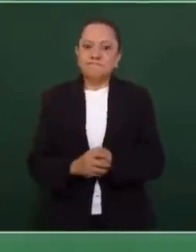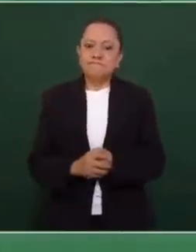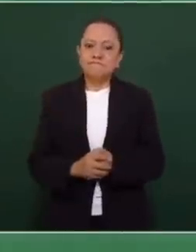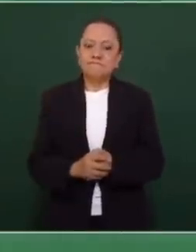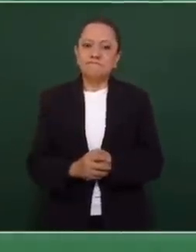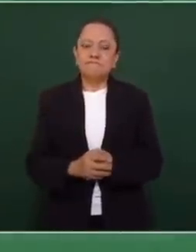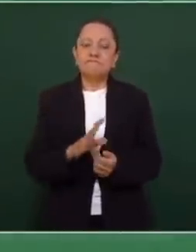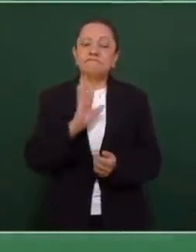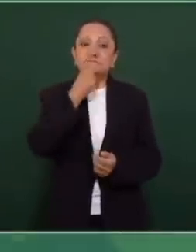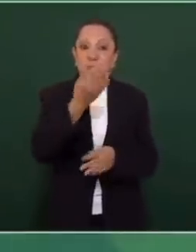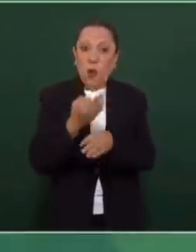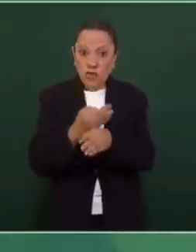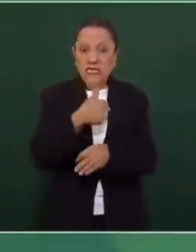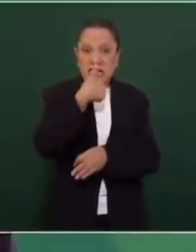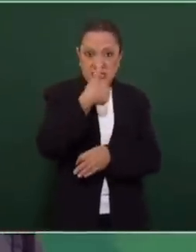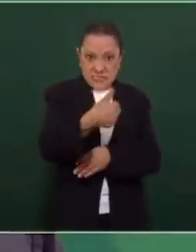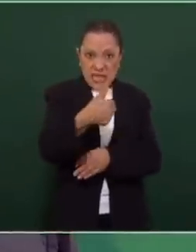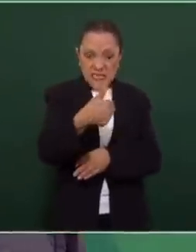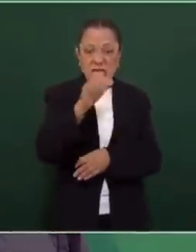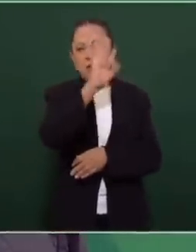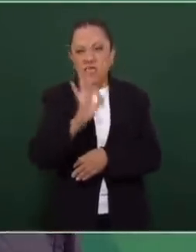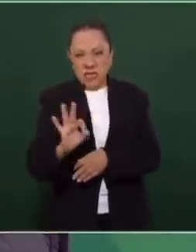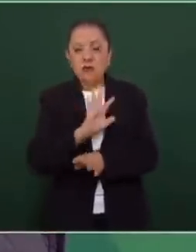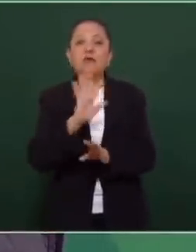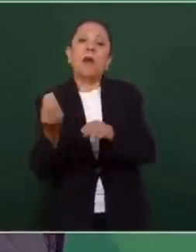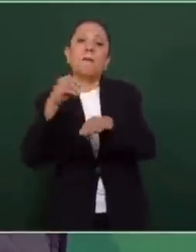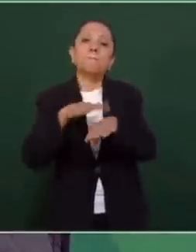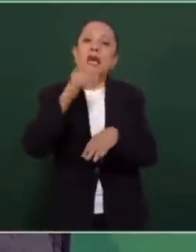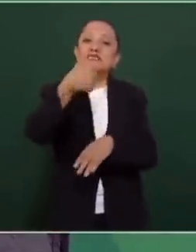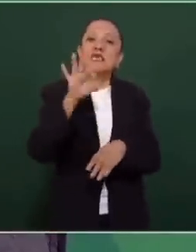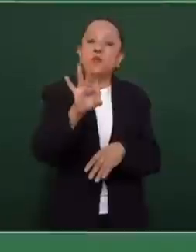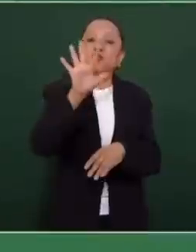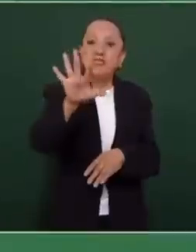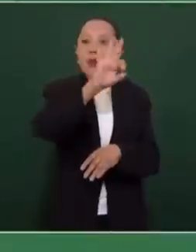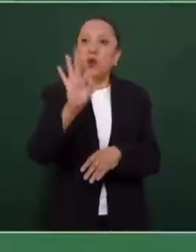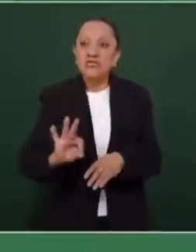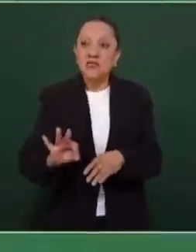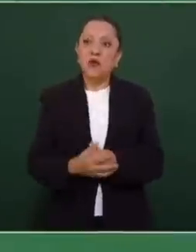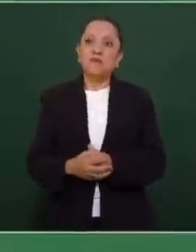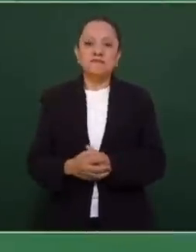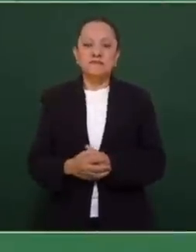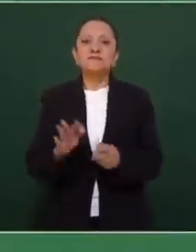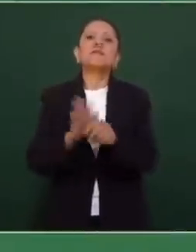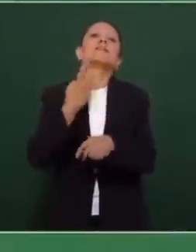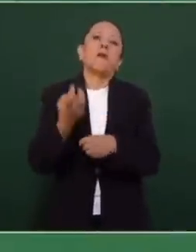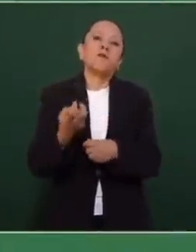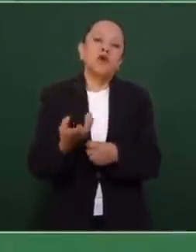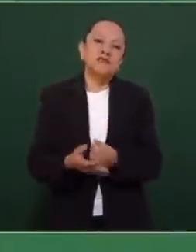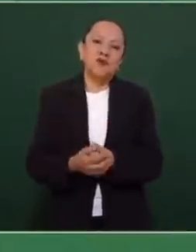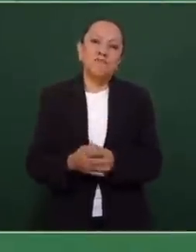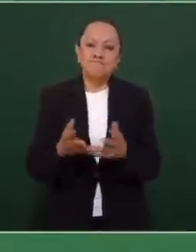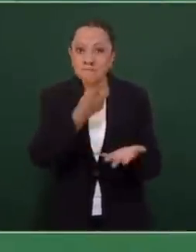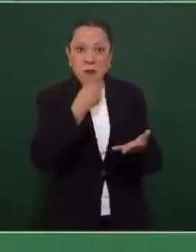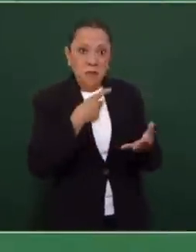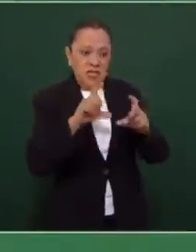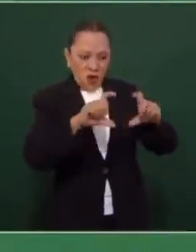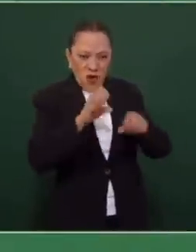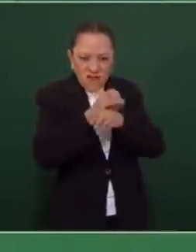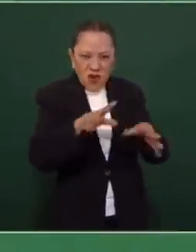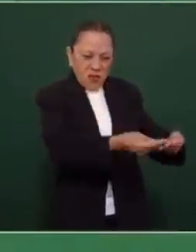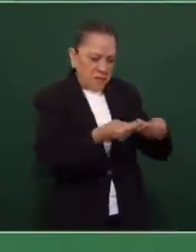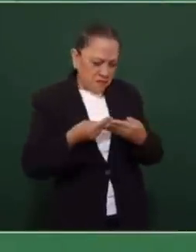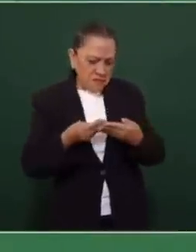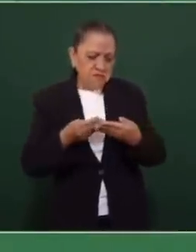de 6 a 6.5 por ciento. Entonces, me mandó la tarjeta,